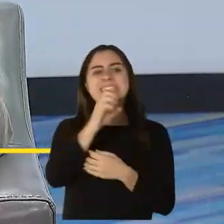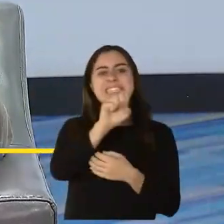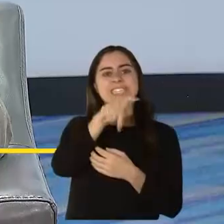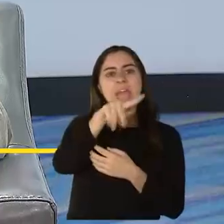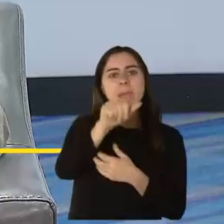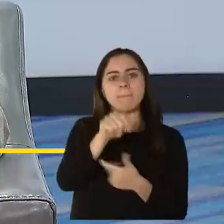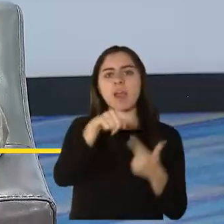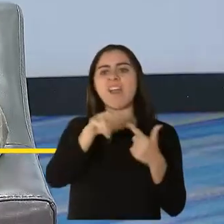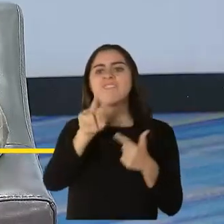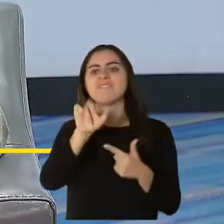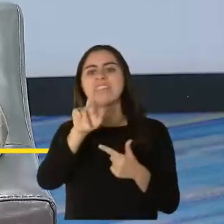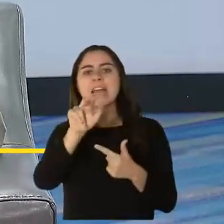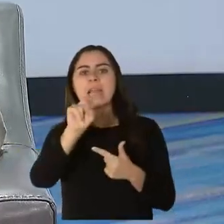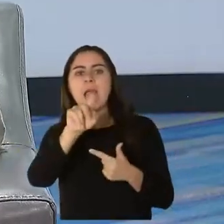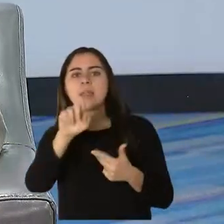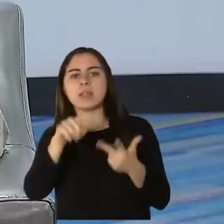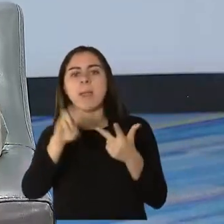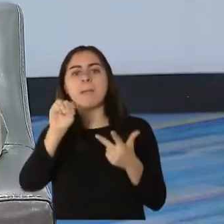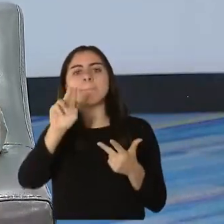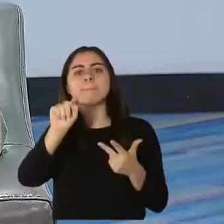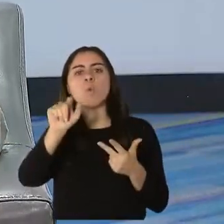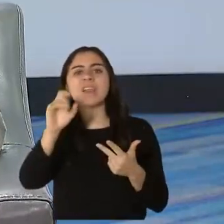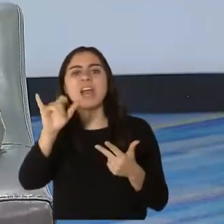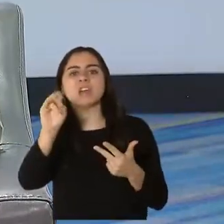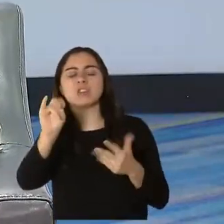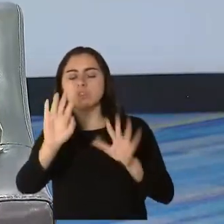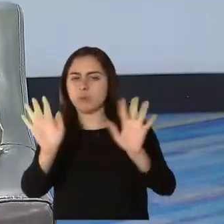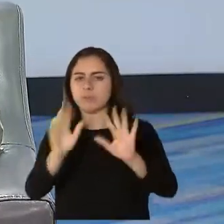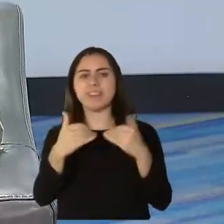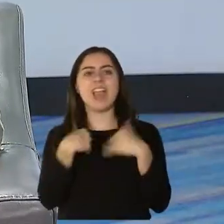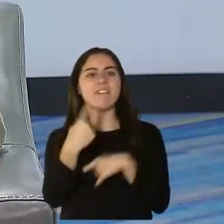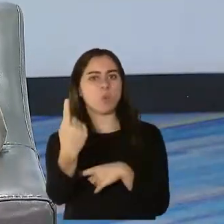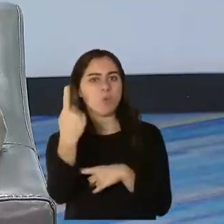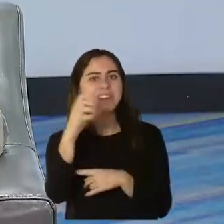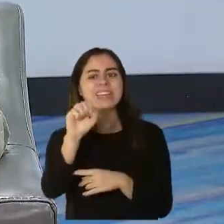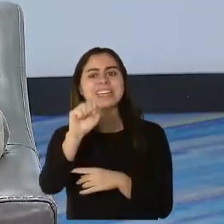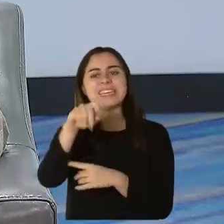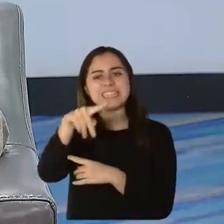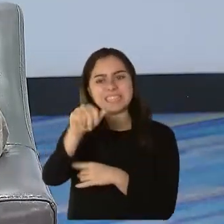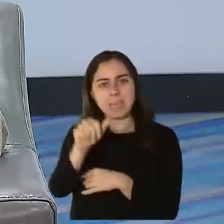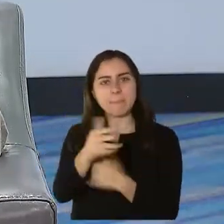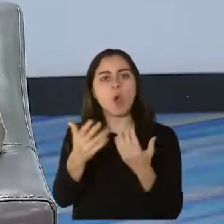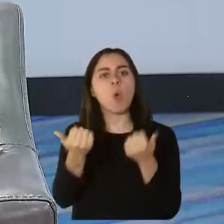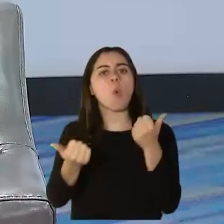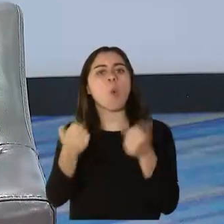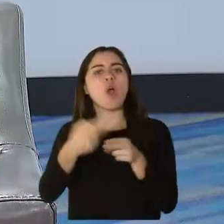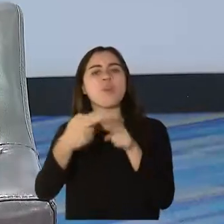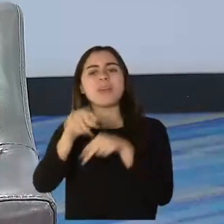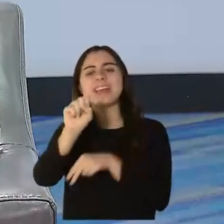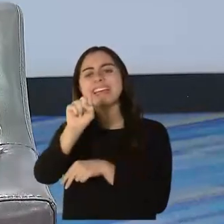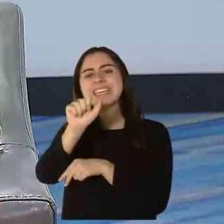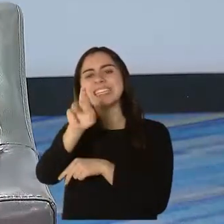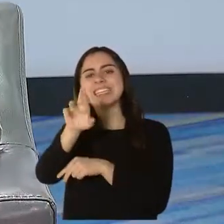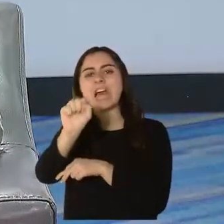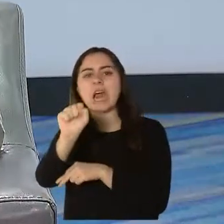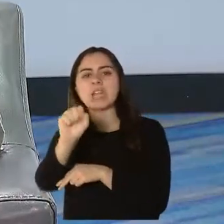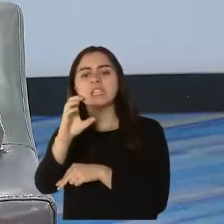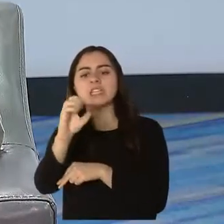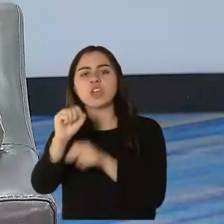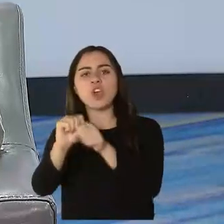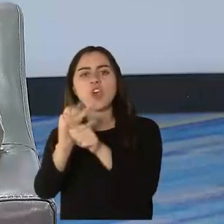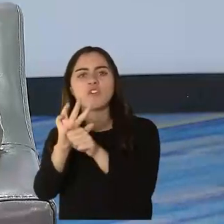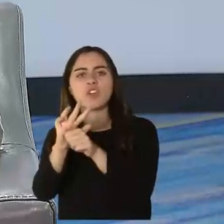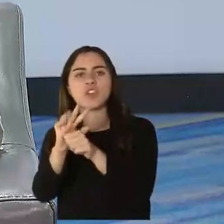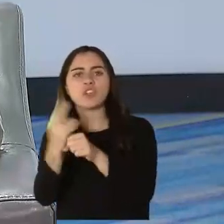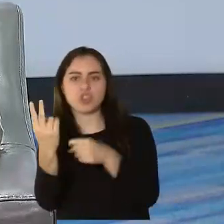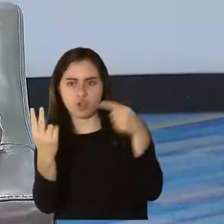una sola cepa, que es la que se identificó SARS-CoV-2 en Wuhan. Entonces tenemos variantes